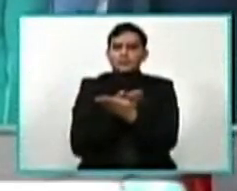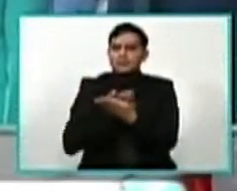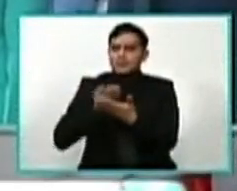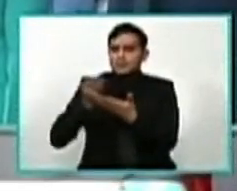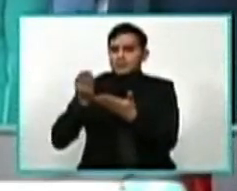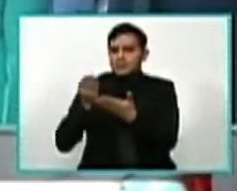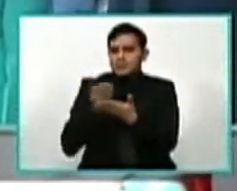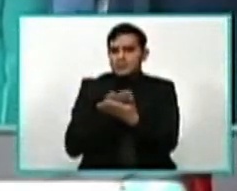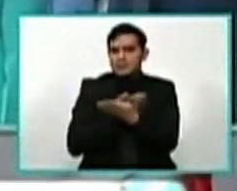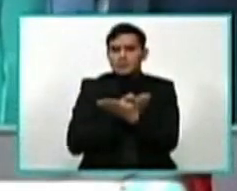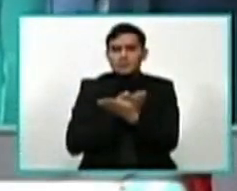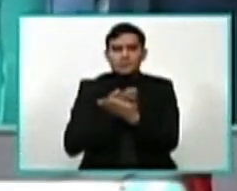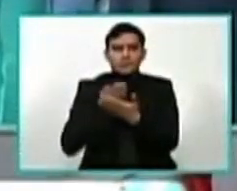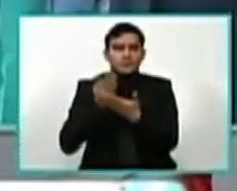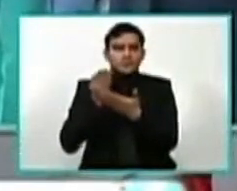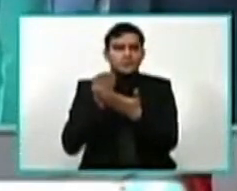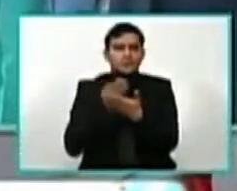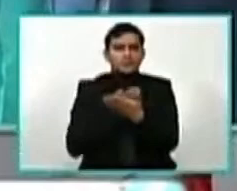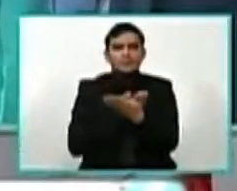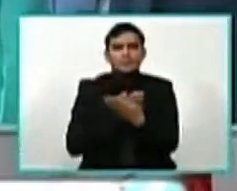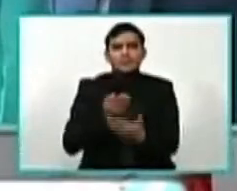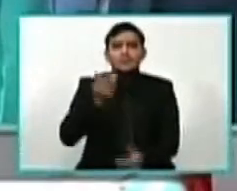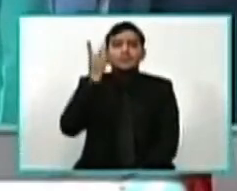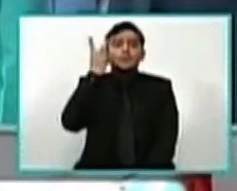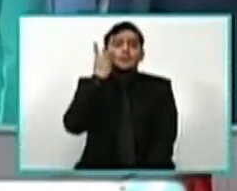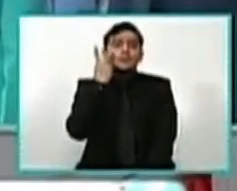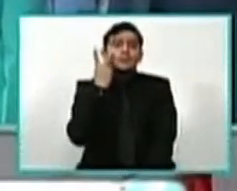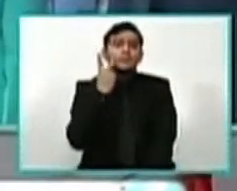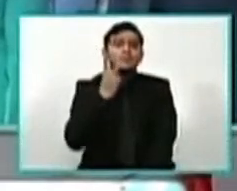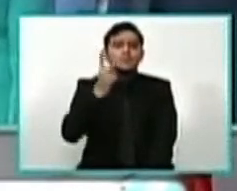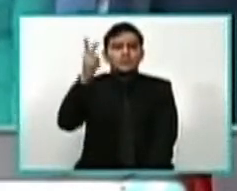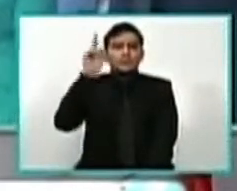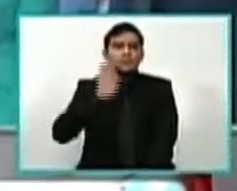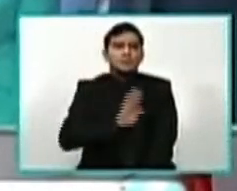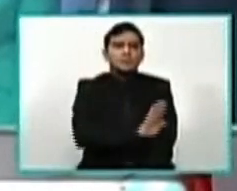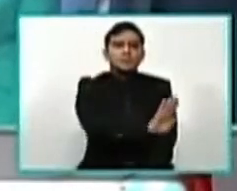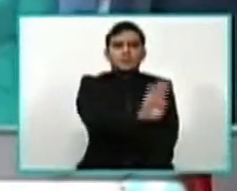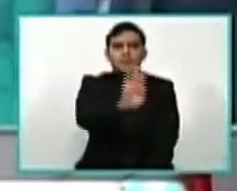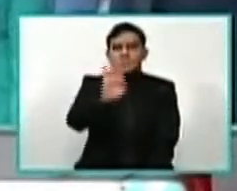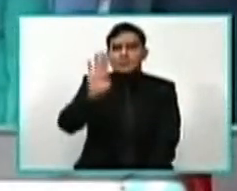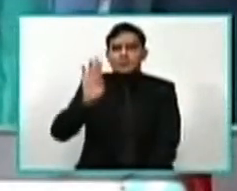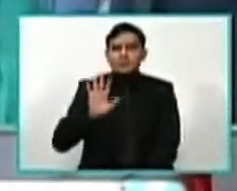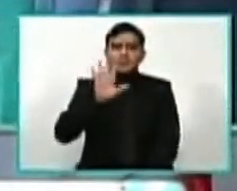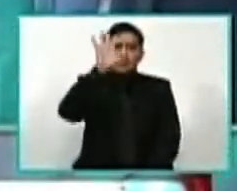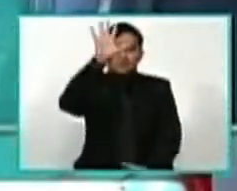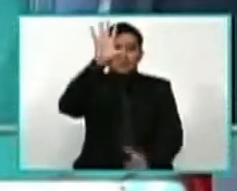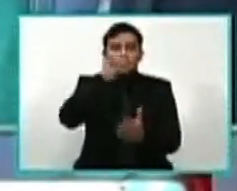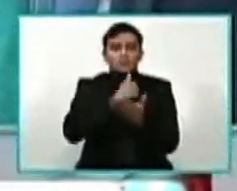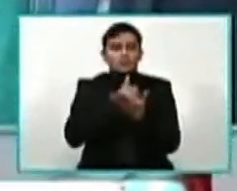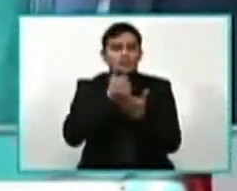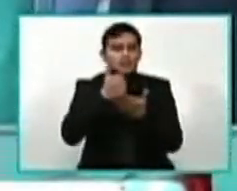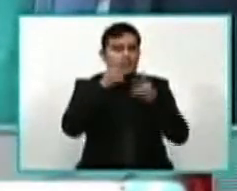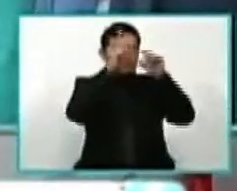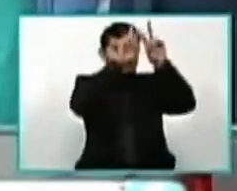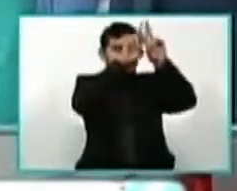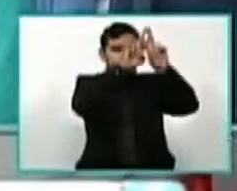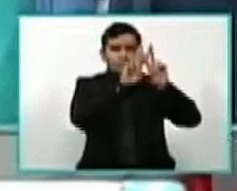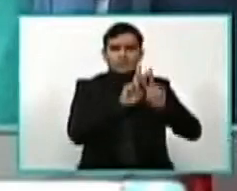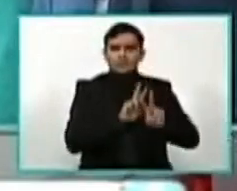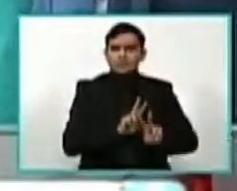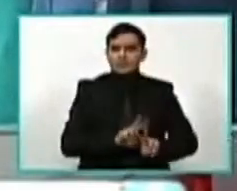de nieve cruzado. Y se ve en su fondo